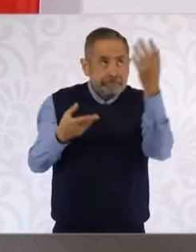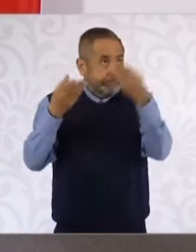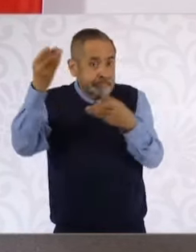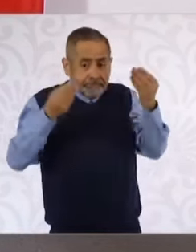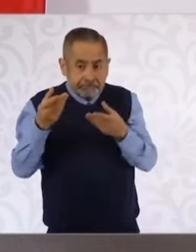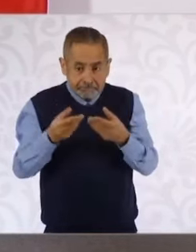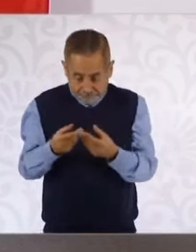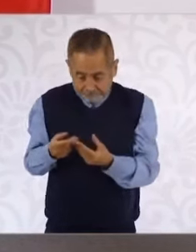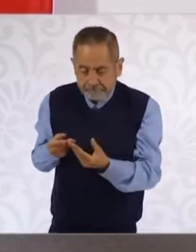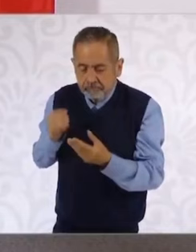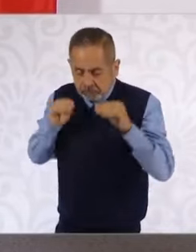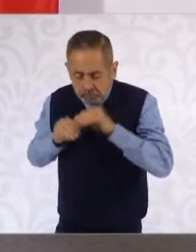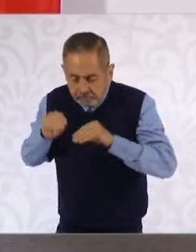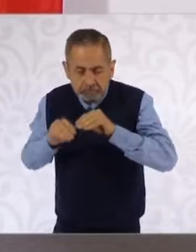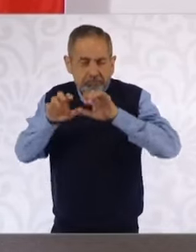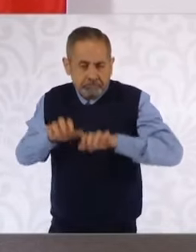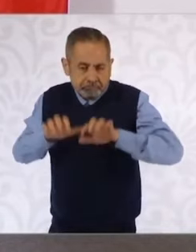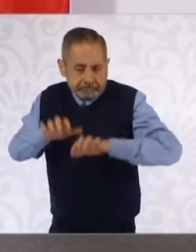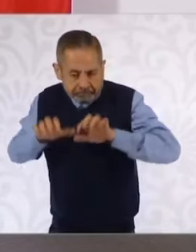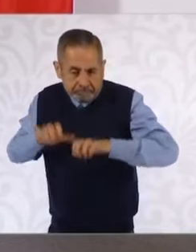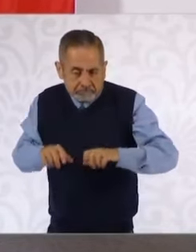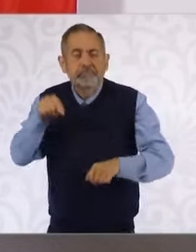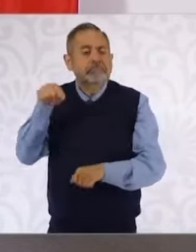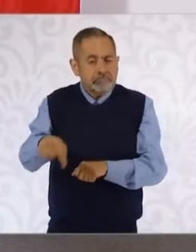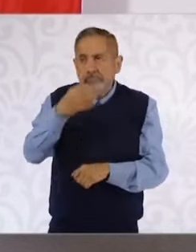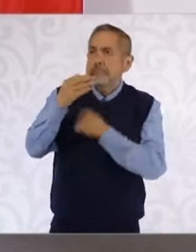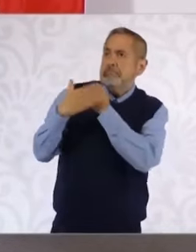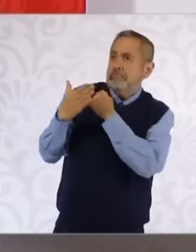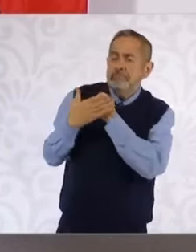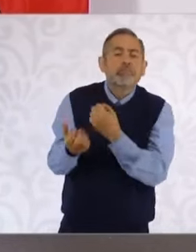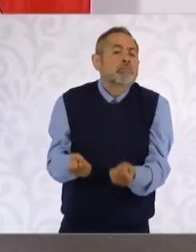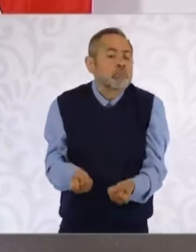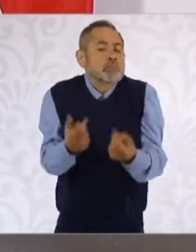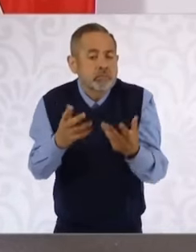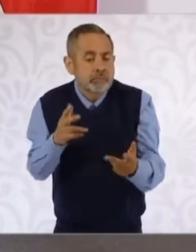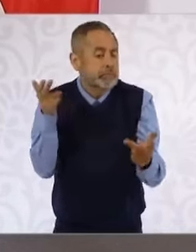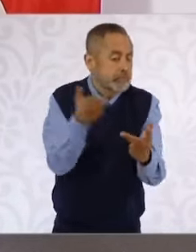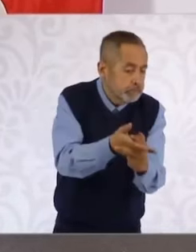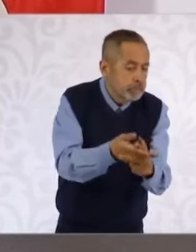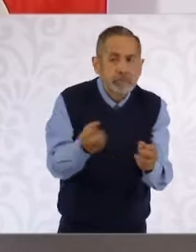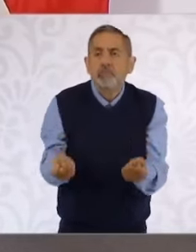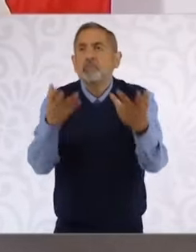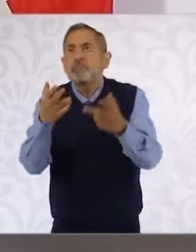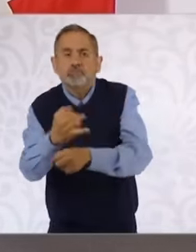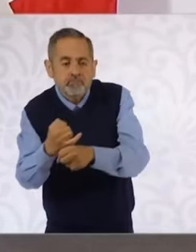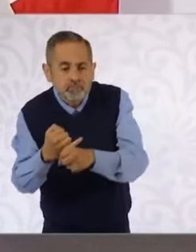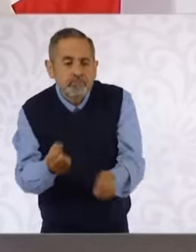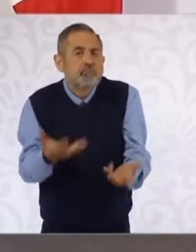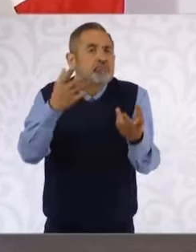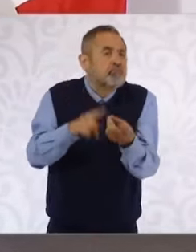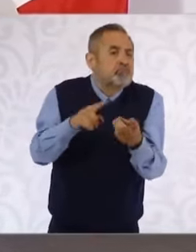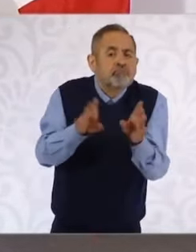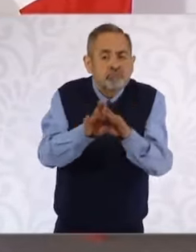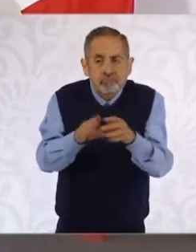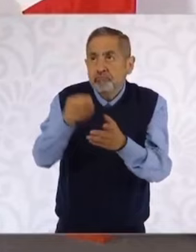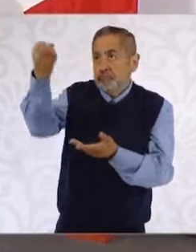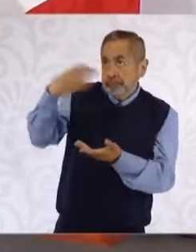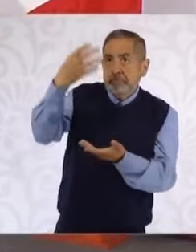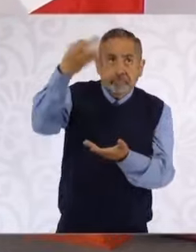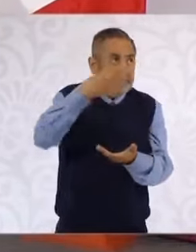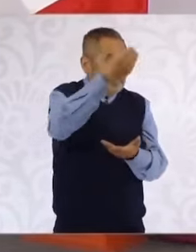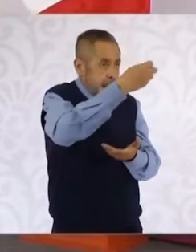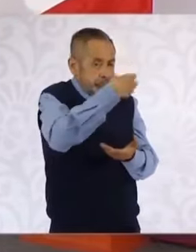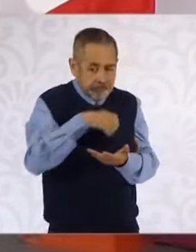porque ahí es donde se reporta número de homicidios o se abren las carpetas de investigación relacionadas con